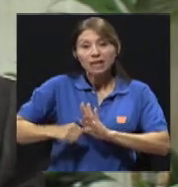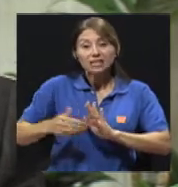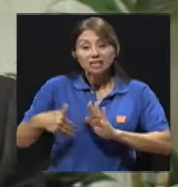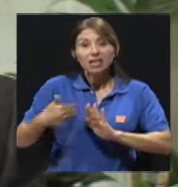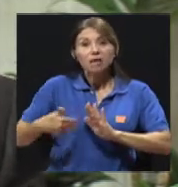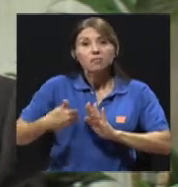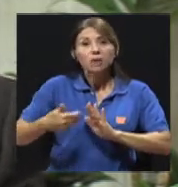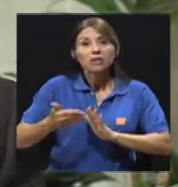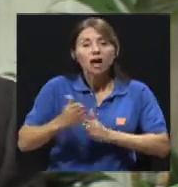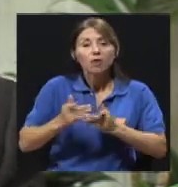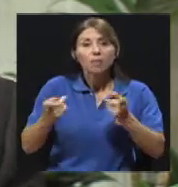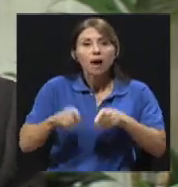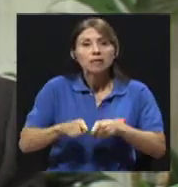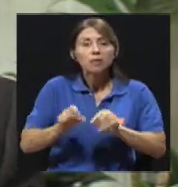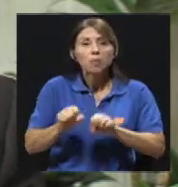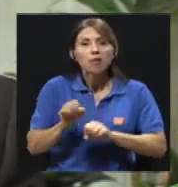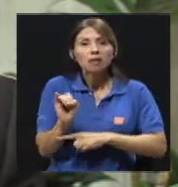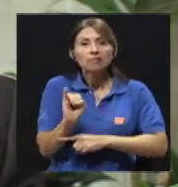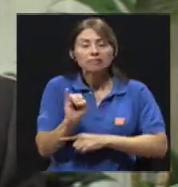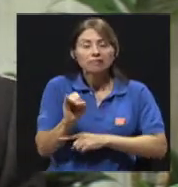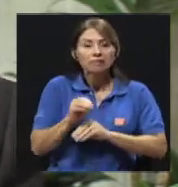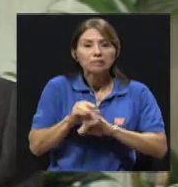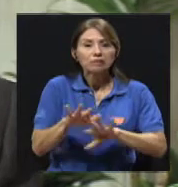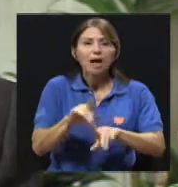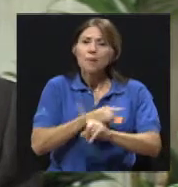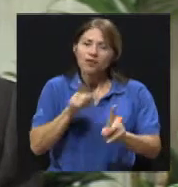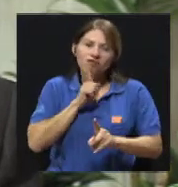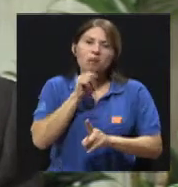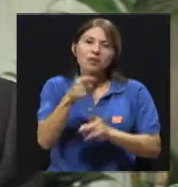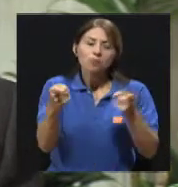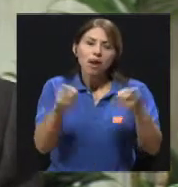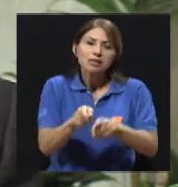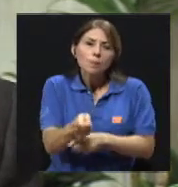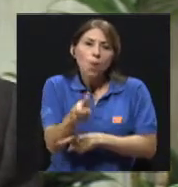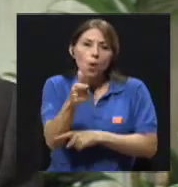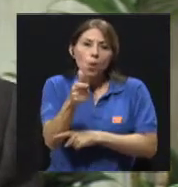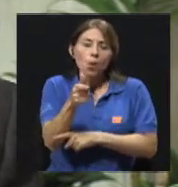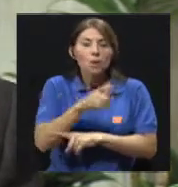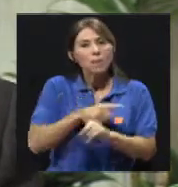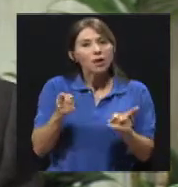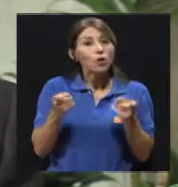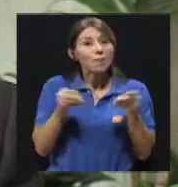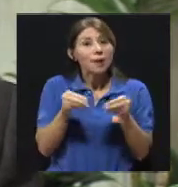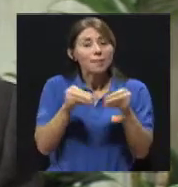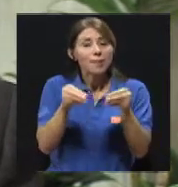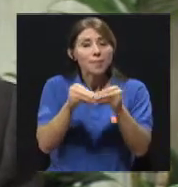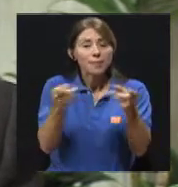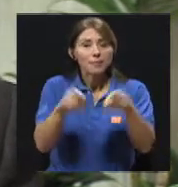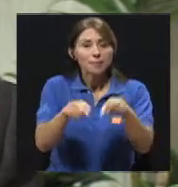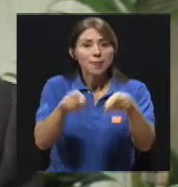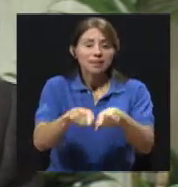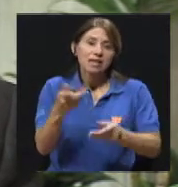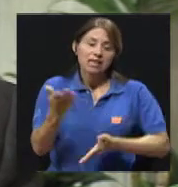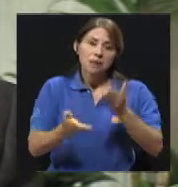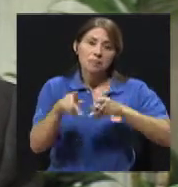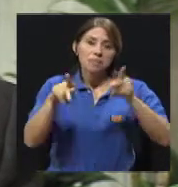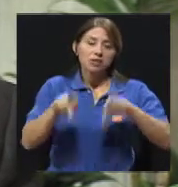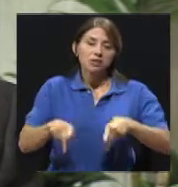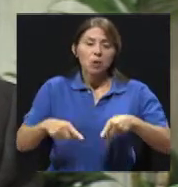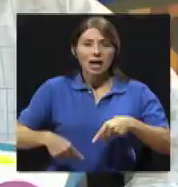infección grande, pero es poco frecuente. La complicación más frecuente es la infección, la infección del sitio quirúrgico. Claro.